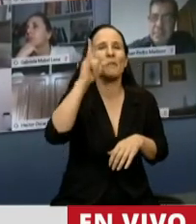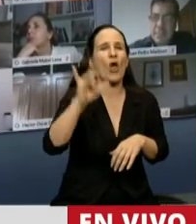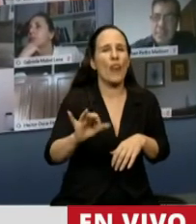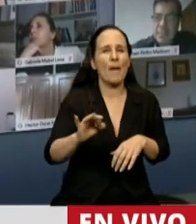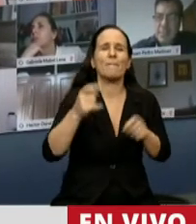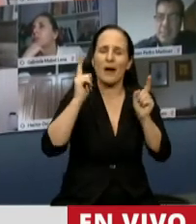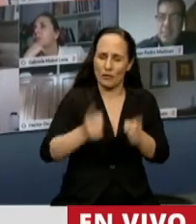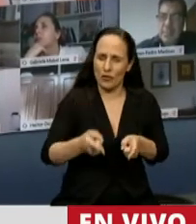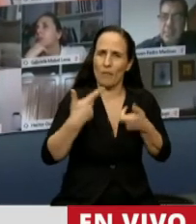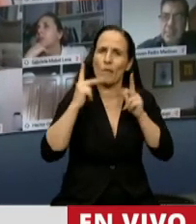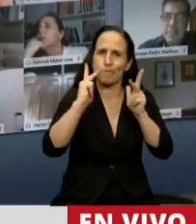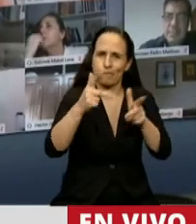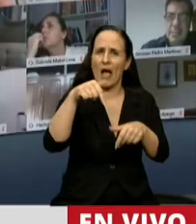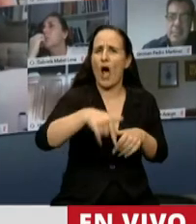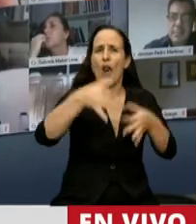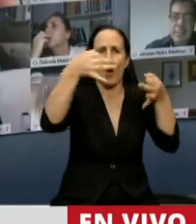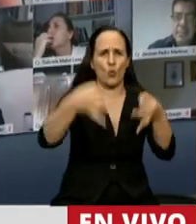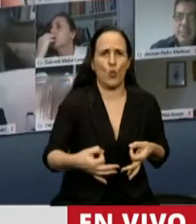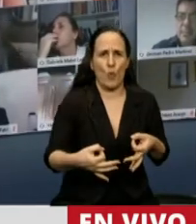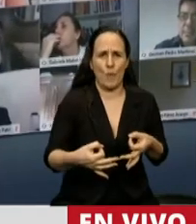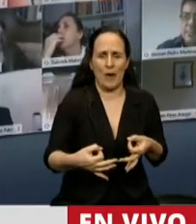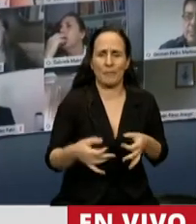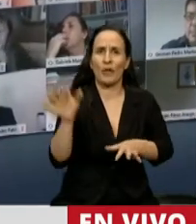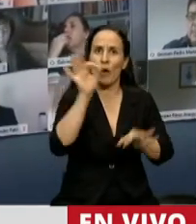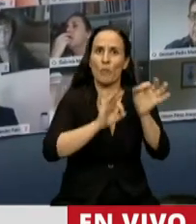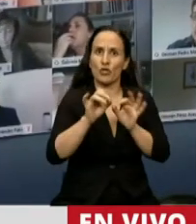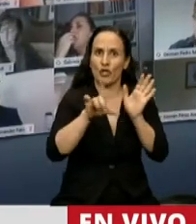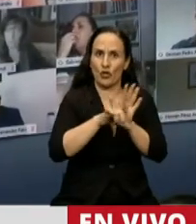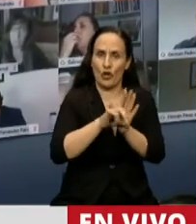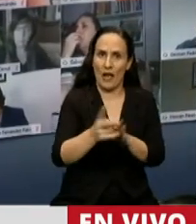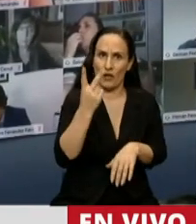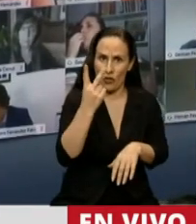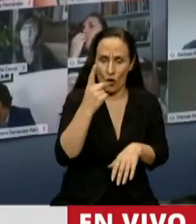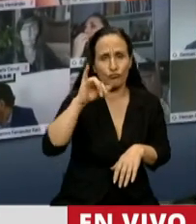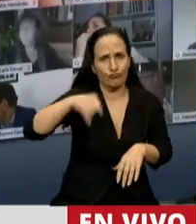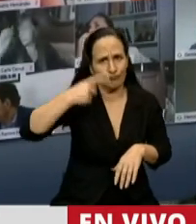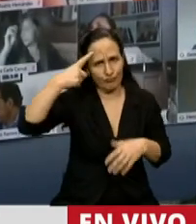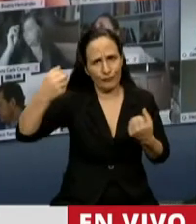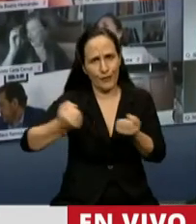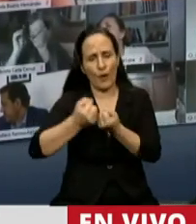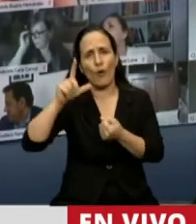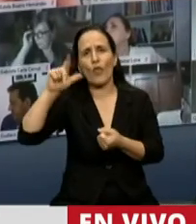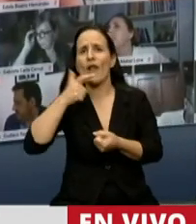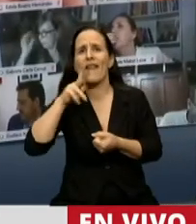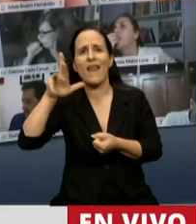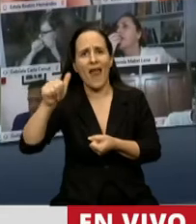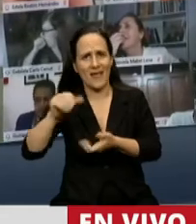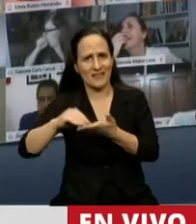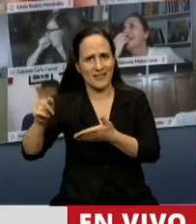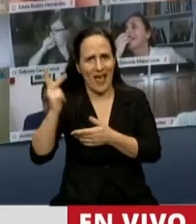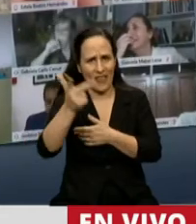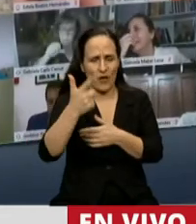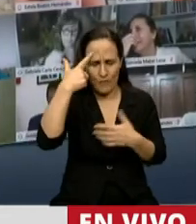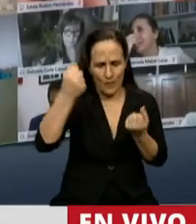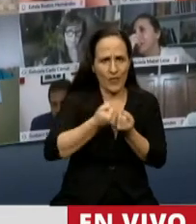y está cumpliendo. Estos dos proyectos que sí coincido con el diputado Suárez Lastra, me parece que